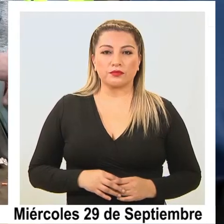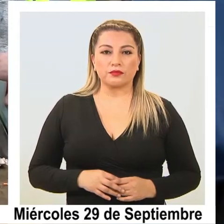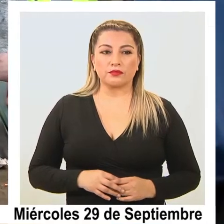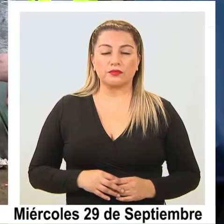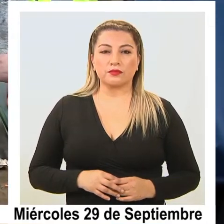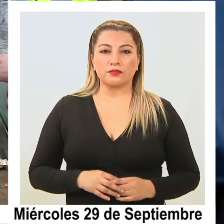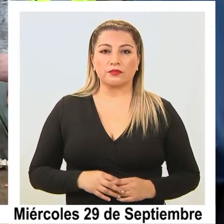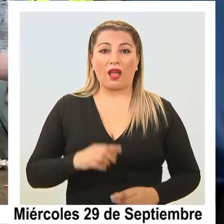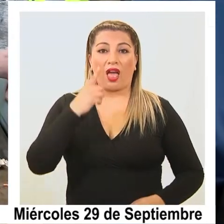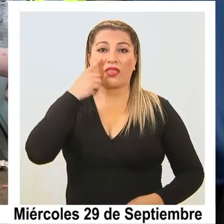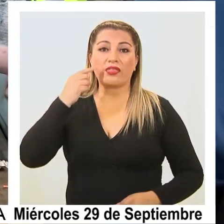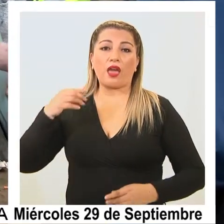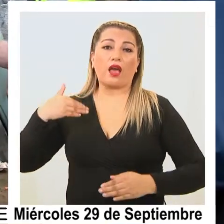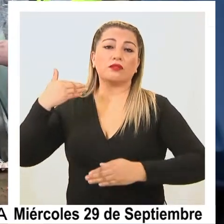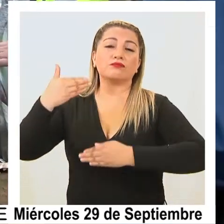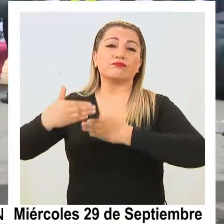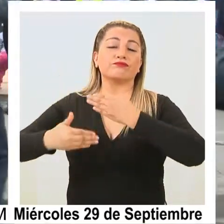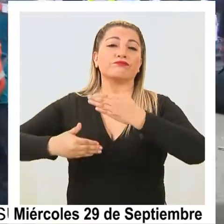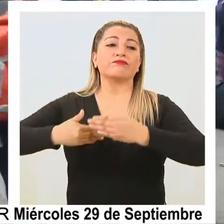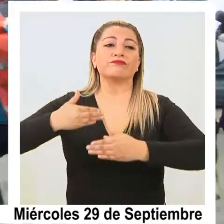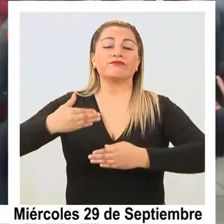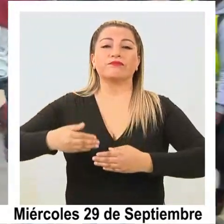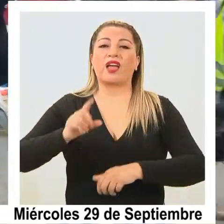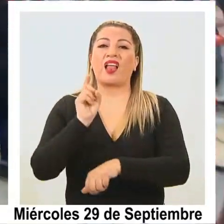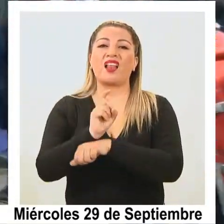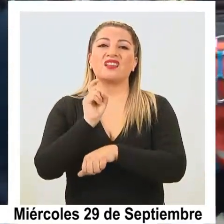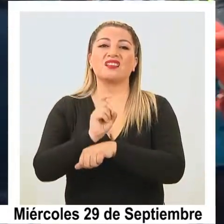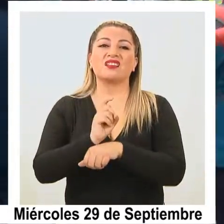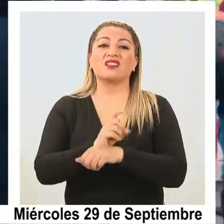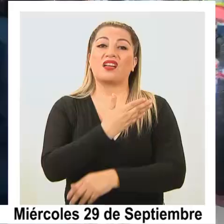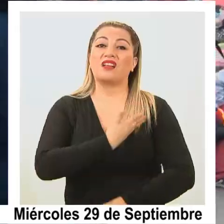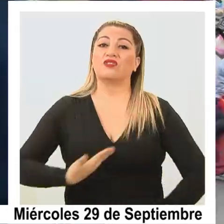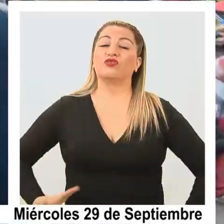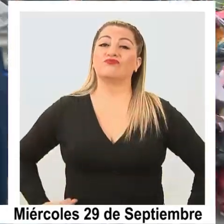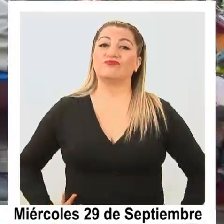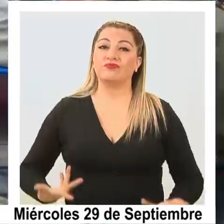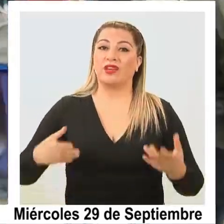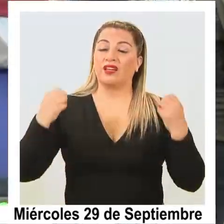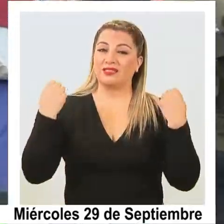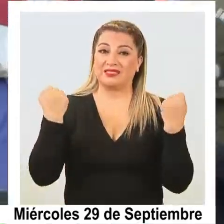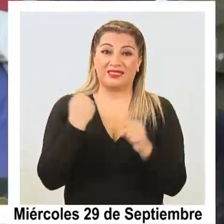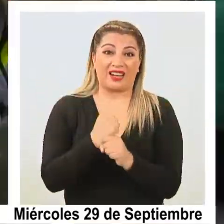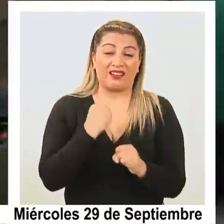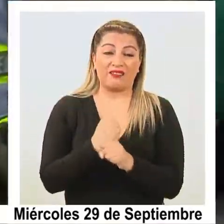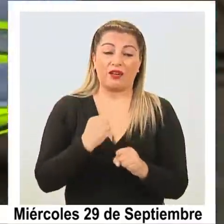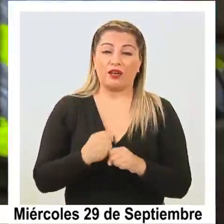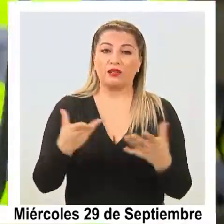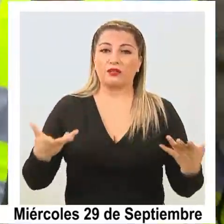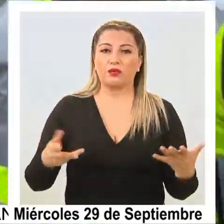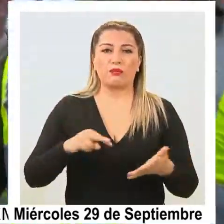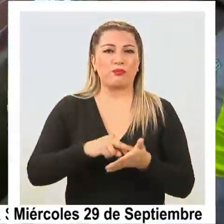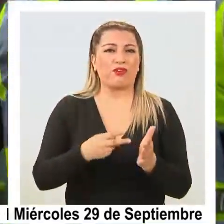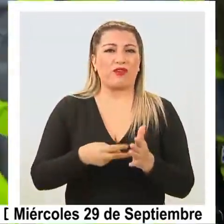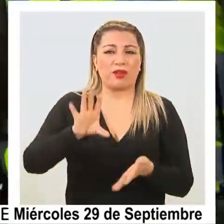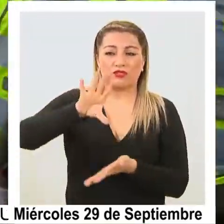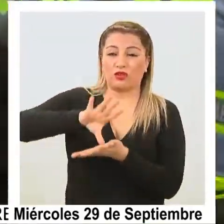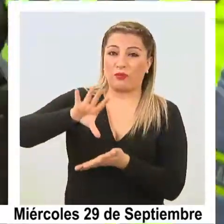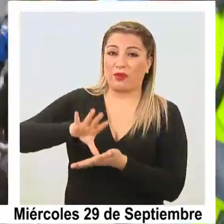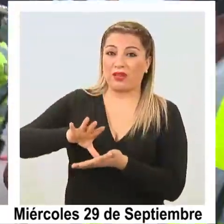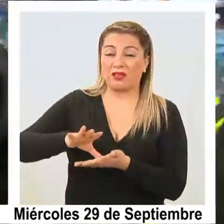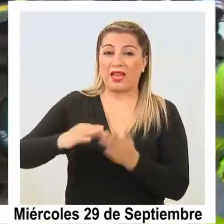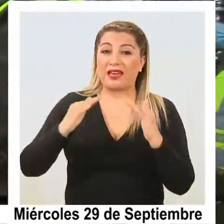Tras varios días en que las críticas por el desempeño del gobierno en la crisis migratoria arreciaron contra la moneda,